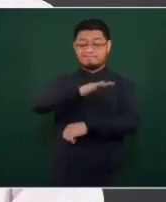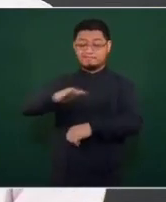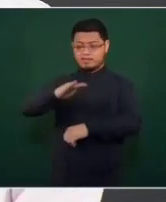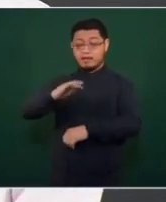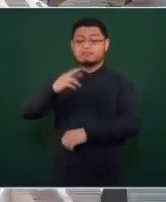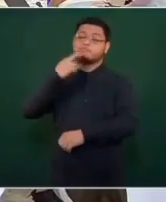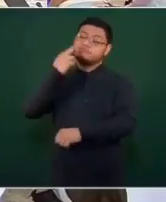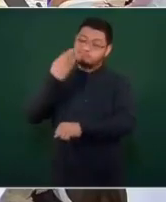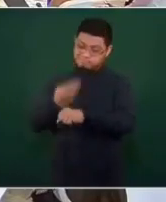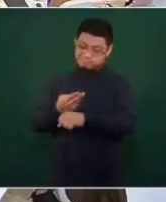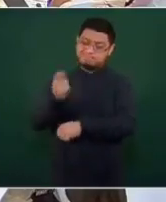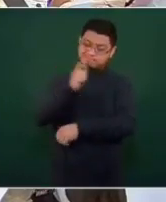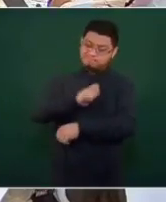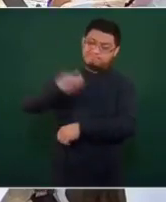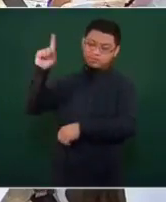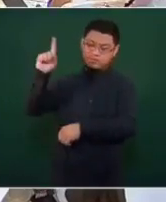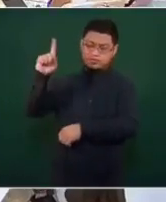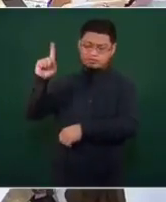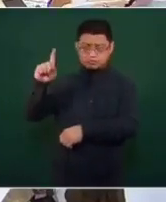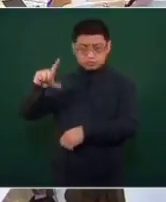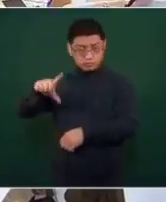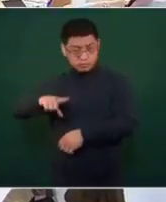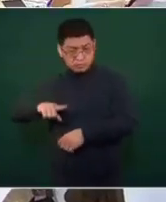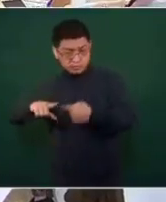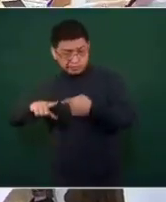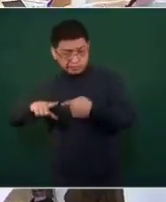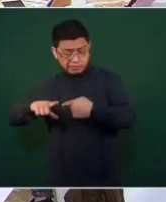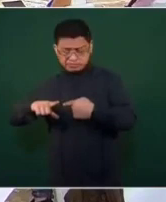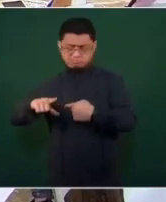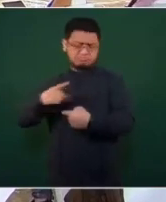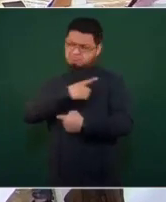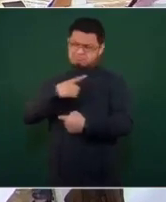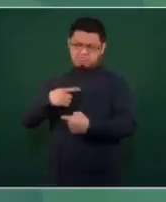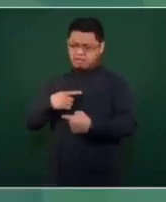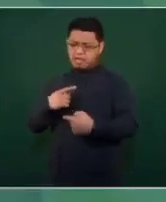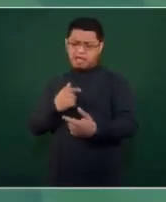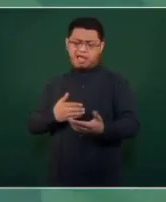autoridades. El gobierno no puede ser faccioso.